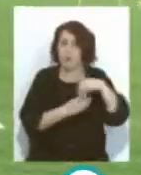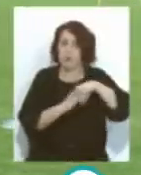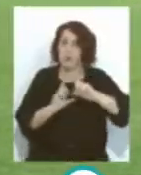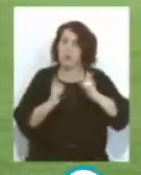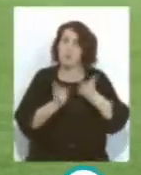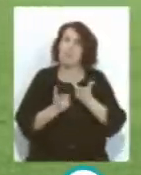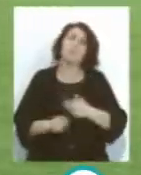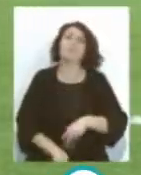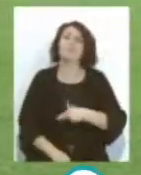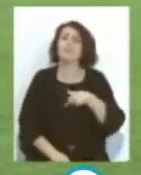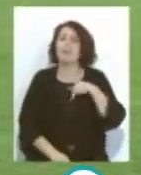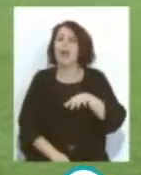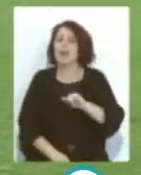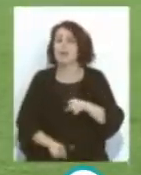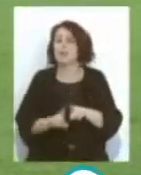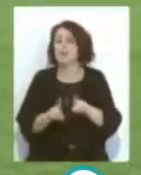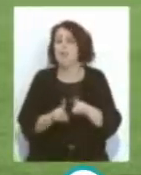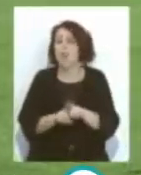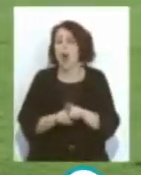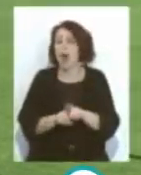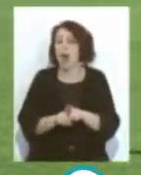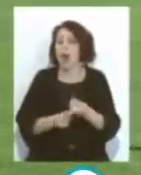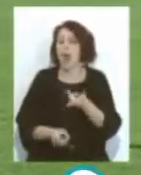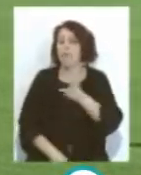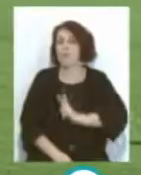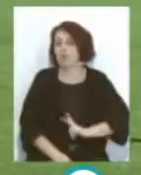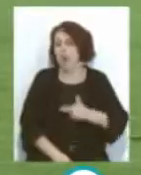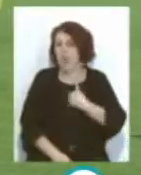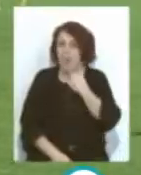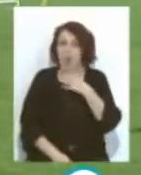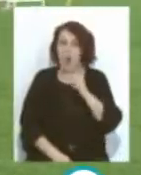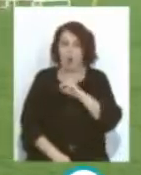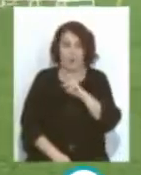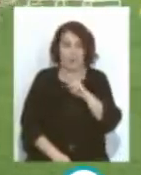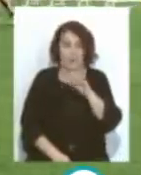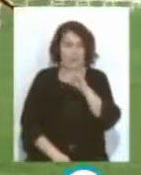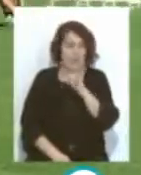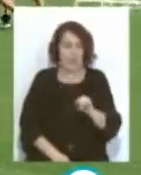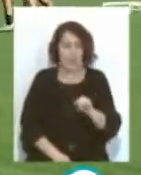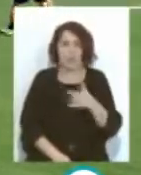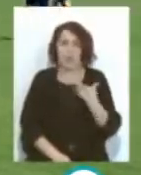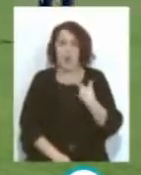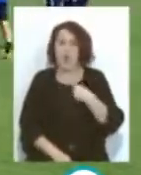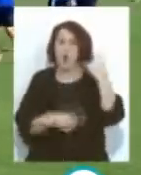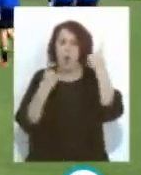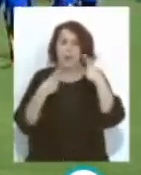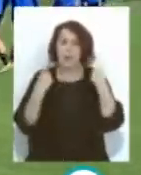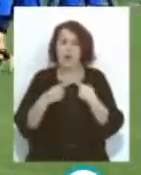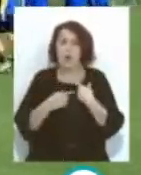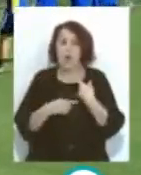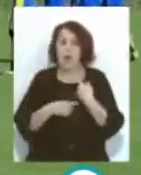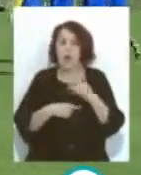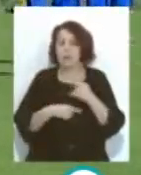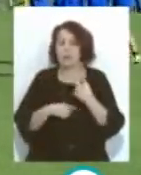Especial cuidado Como decían ayer Tanto Enrique Ortiz Como Jorge Cordero Ese comodín Que hay De